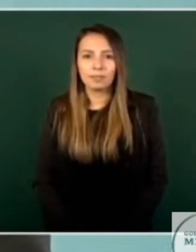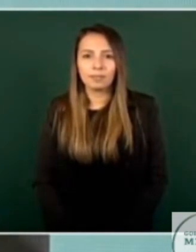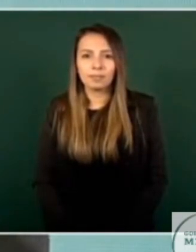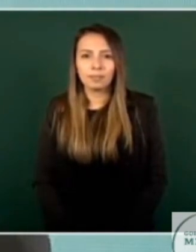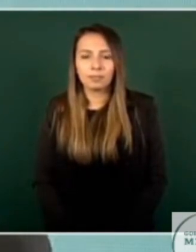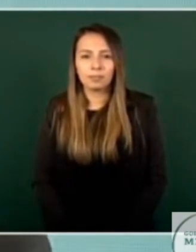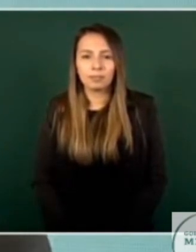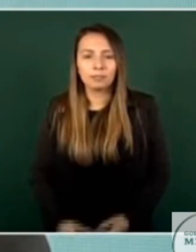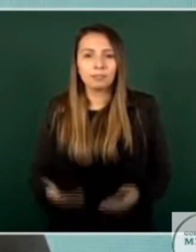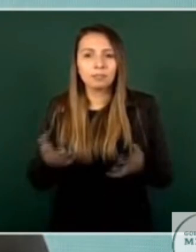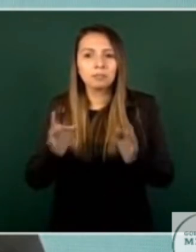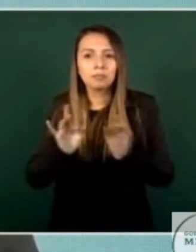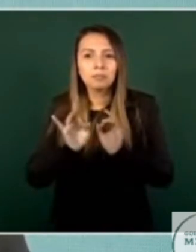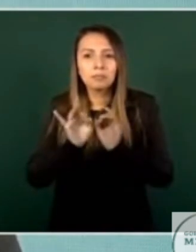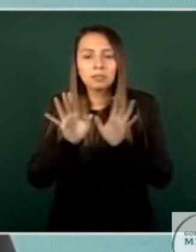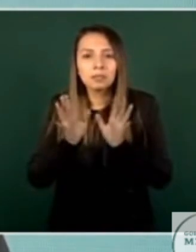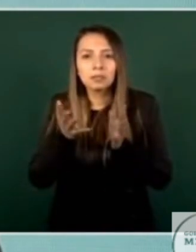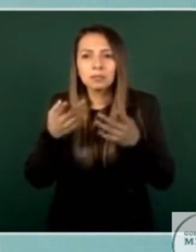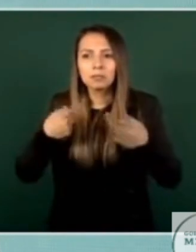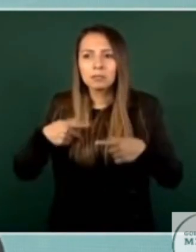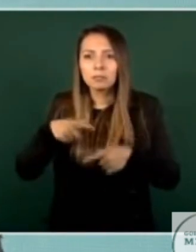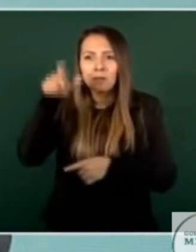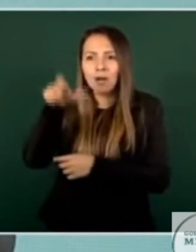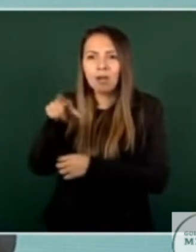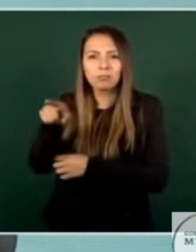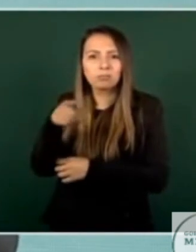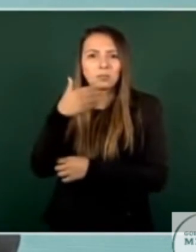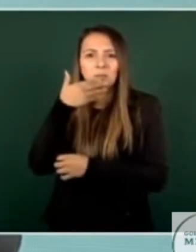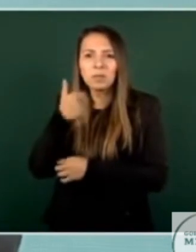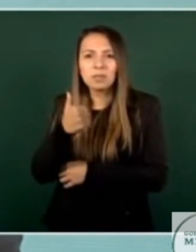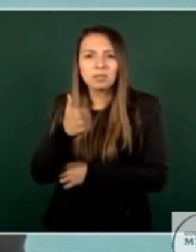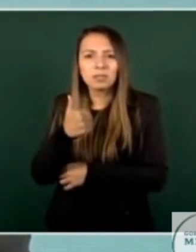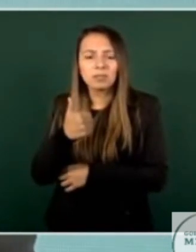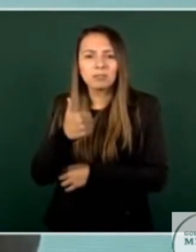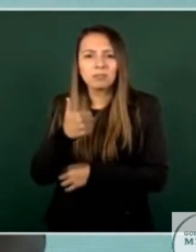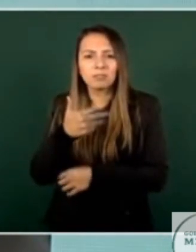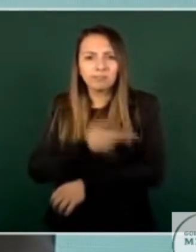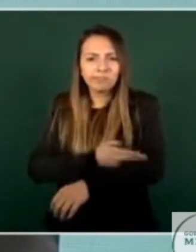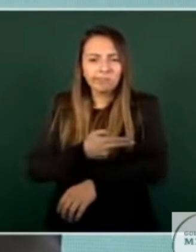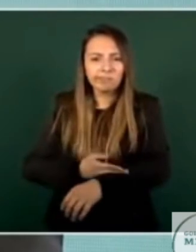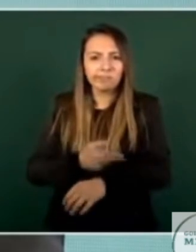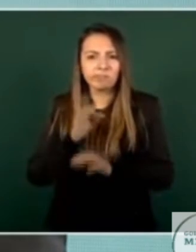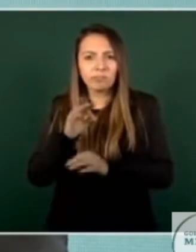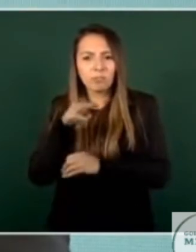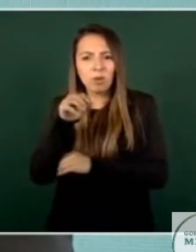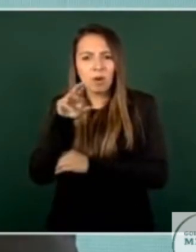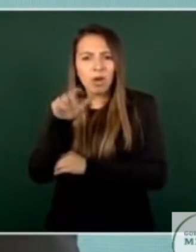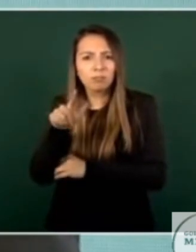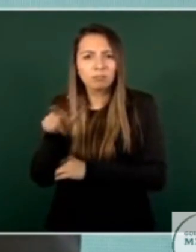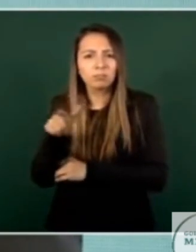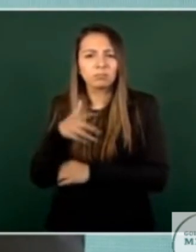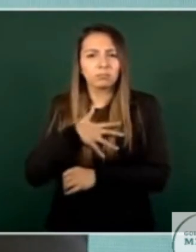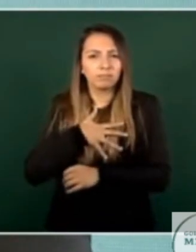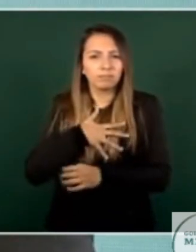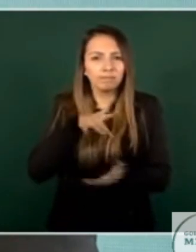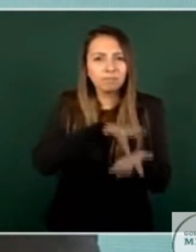sin la autoridad moral sin capacidad sin amor al pueblo